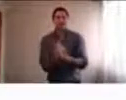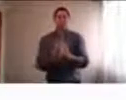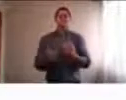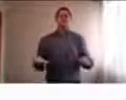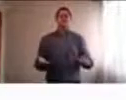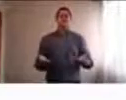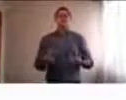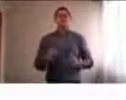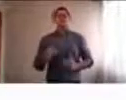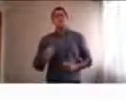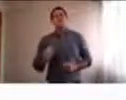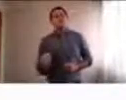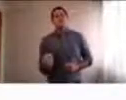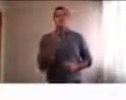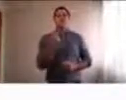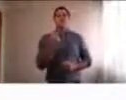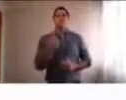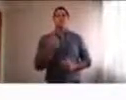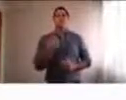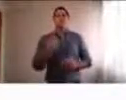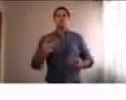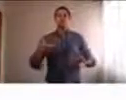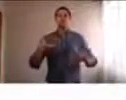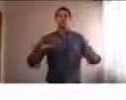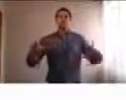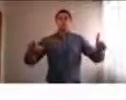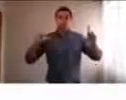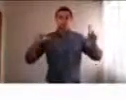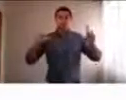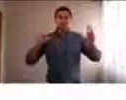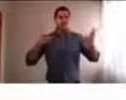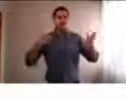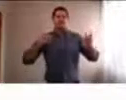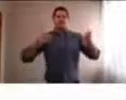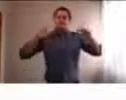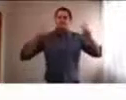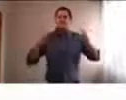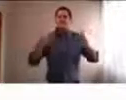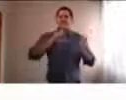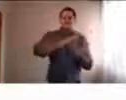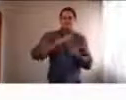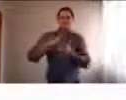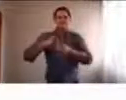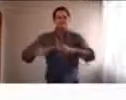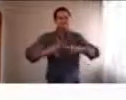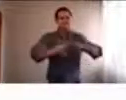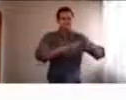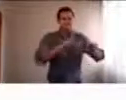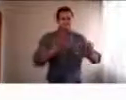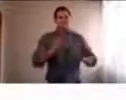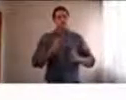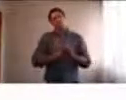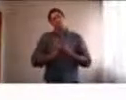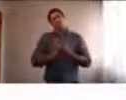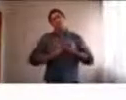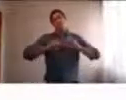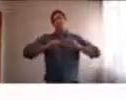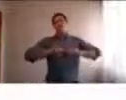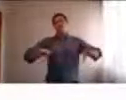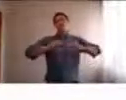protagonistas que empezaron a tener lugares diferentes, ¿no? En todo lo que tiene que ver con este tipo de educación diferente.